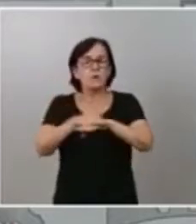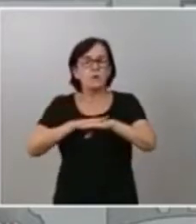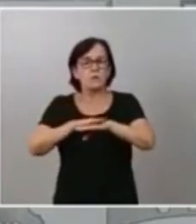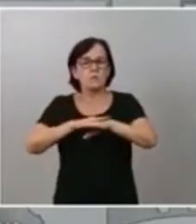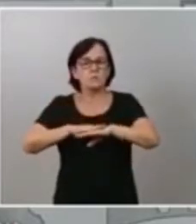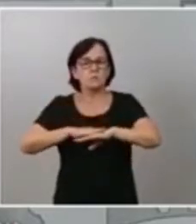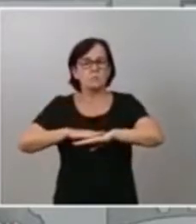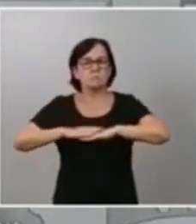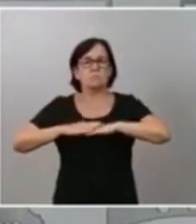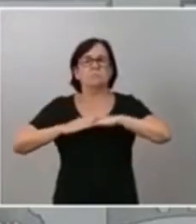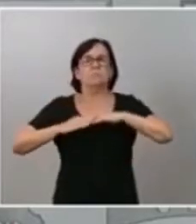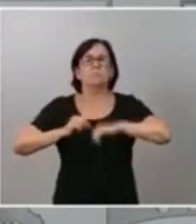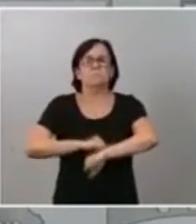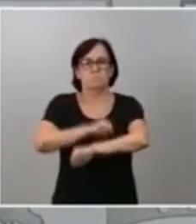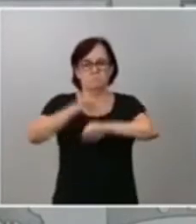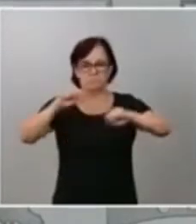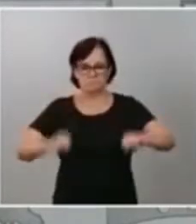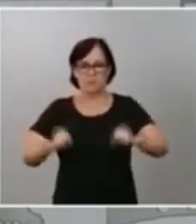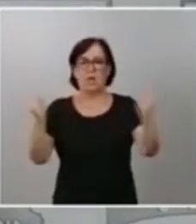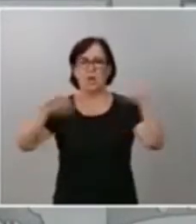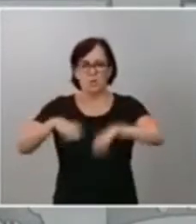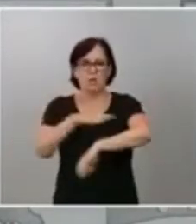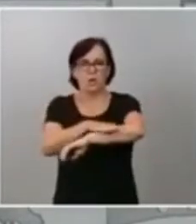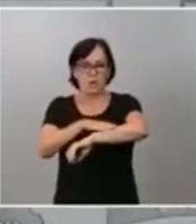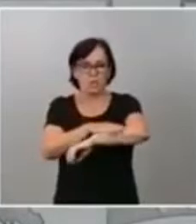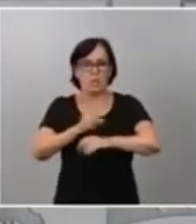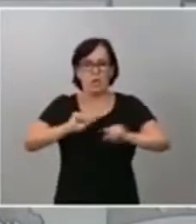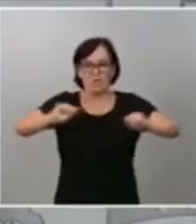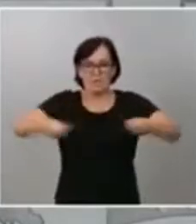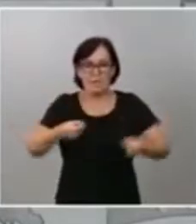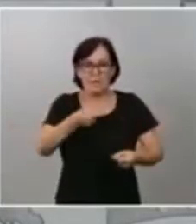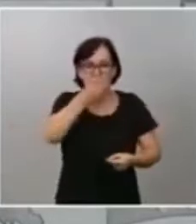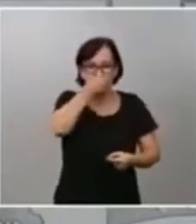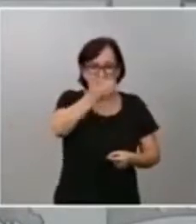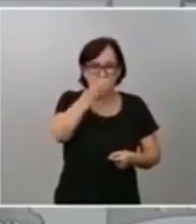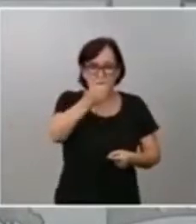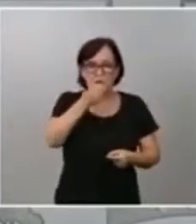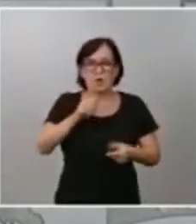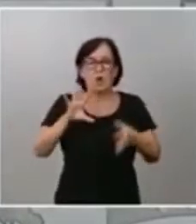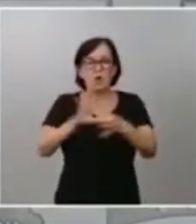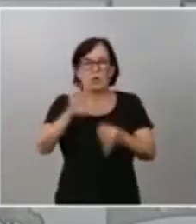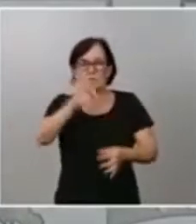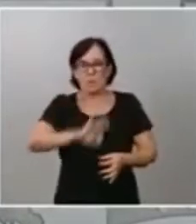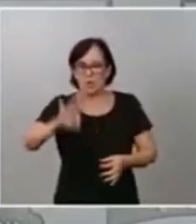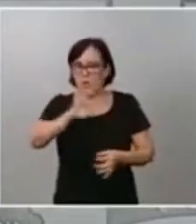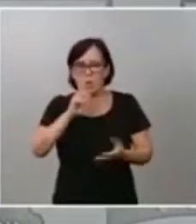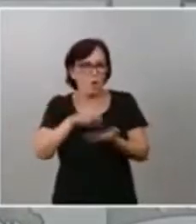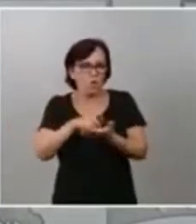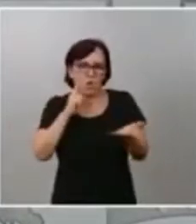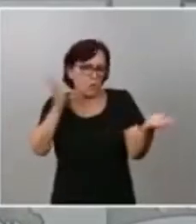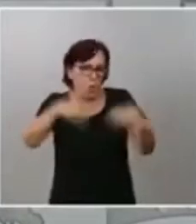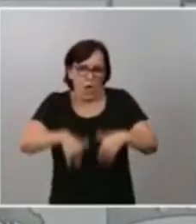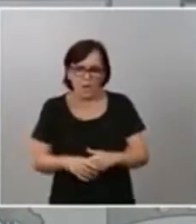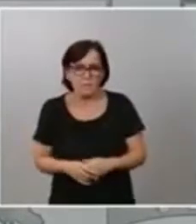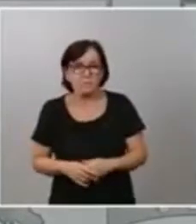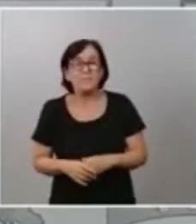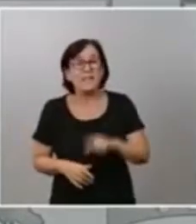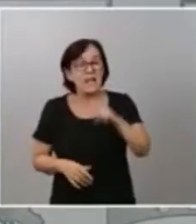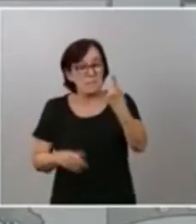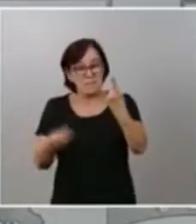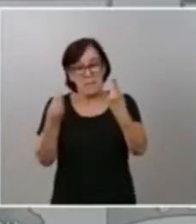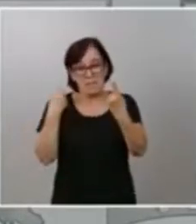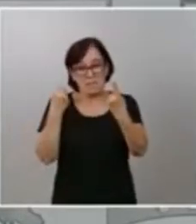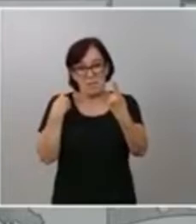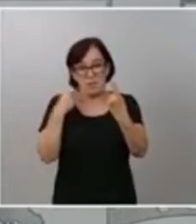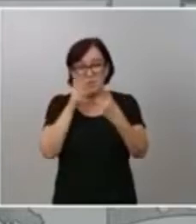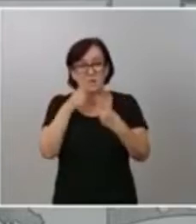acuerdo de gobierno que firmamos el Partido Socialista y Unidas Podemos. Sin duda alguna. Y, respecto a la primera de las preguntas, Juan, decirle lo que he dicho antes.